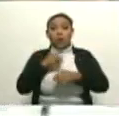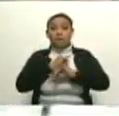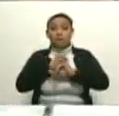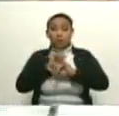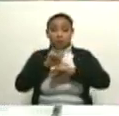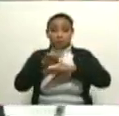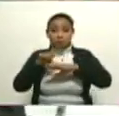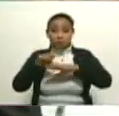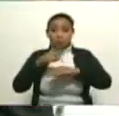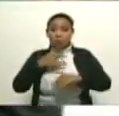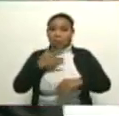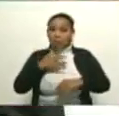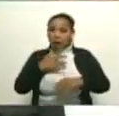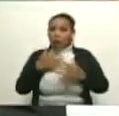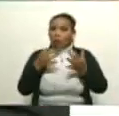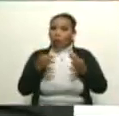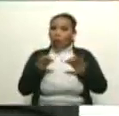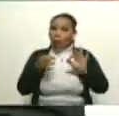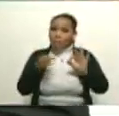y ya me sentía normal.